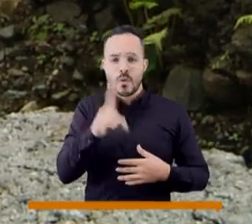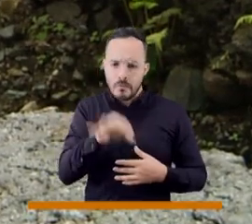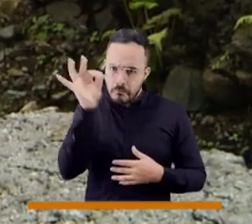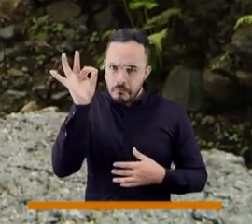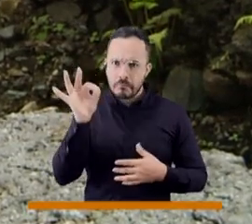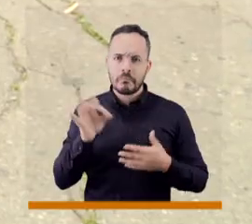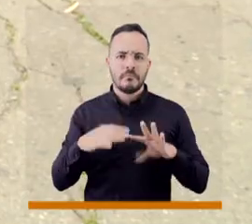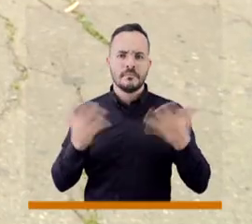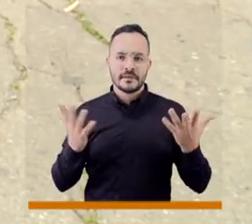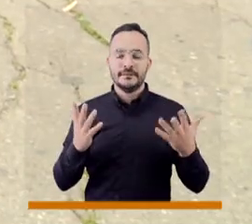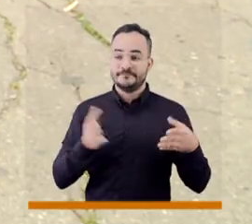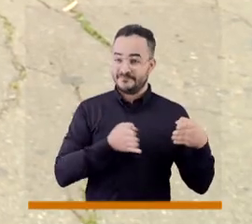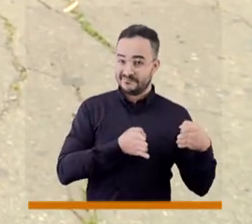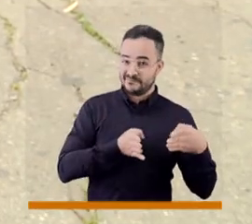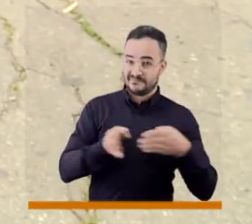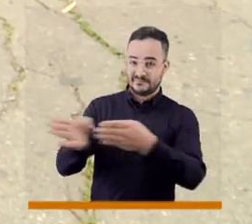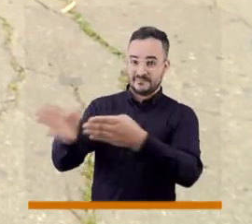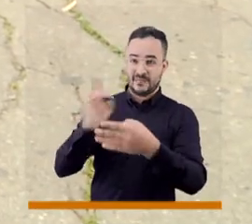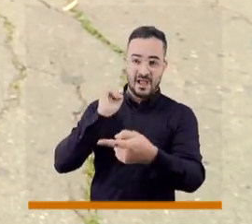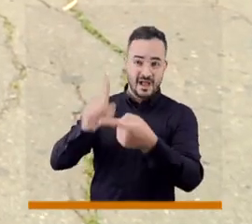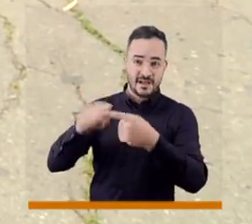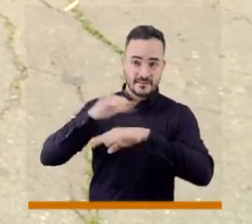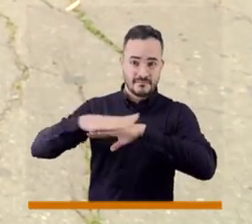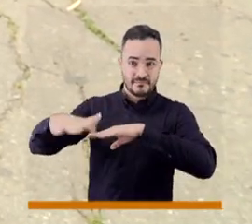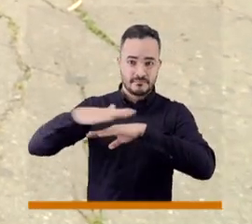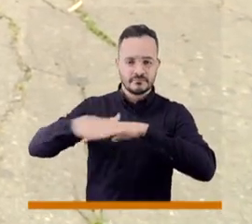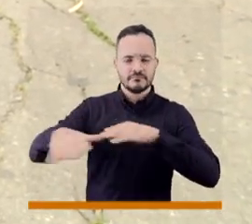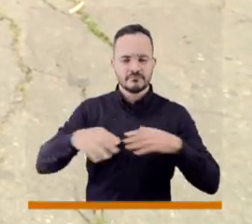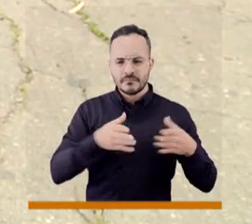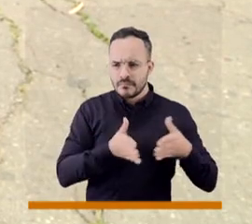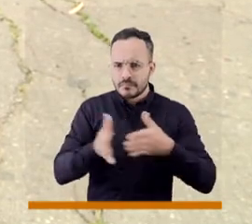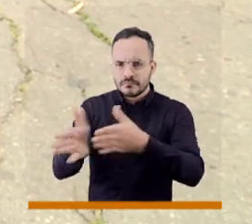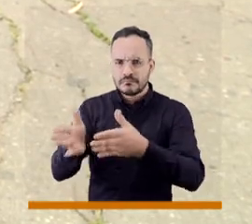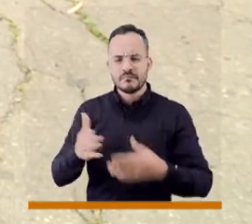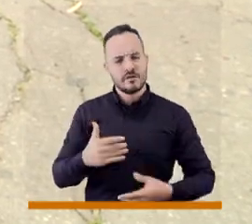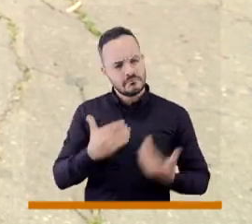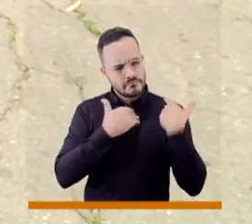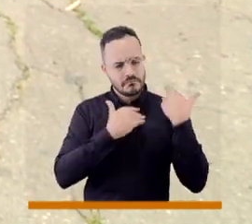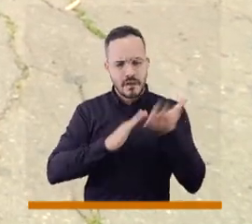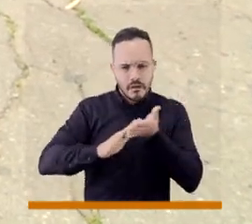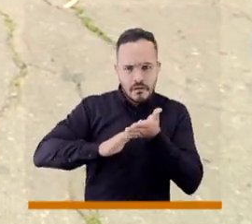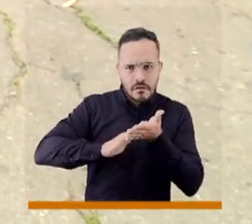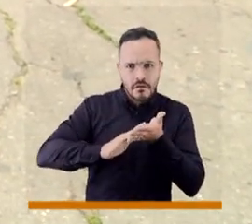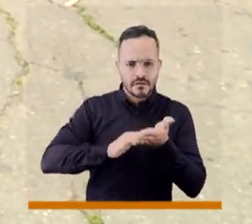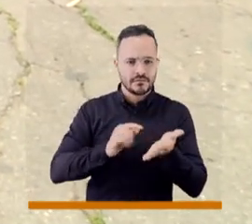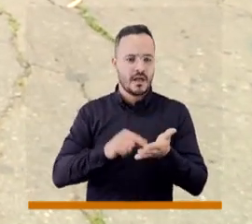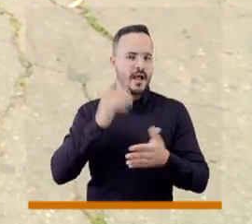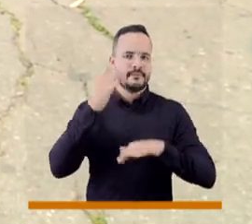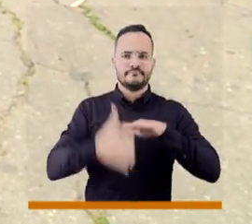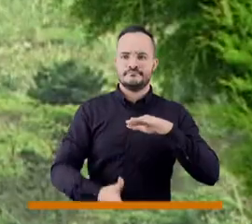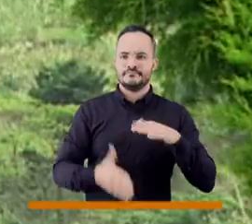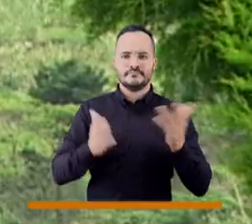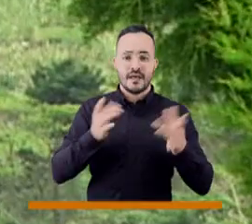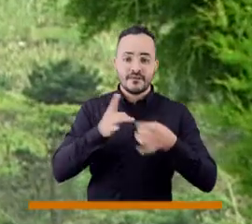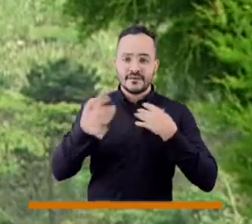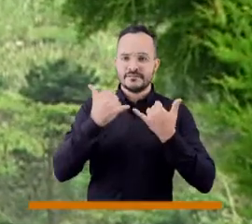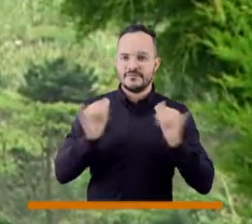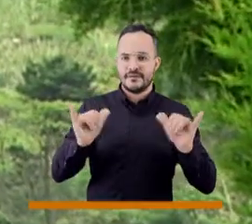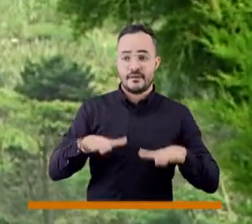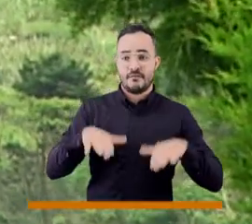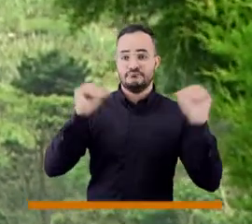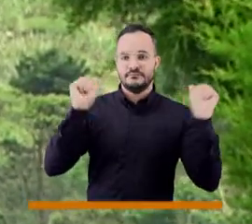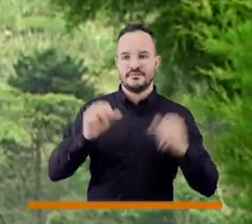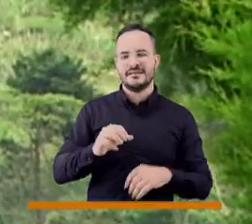vía del consorcio estaba encargado del mantenimiento preventivo de dicha vía hasta el 30 de junio de 2019.